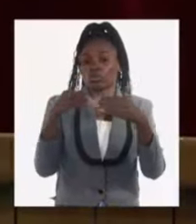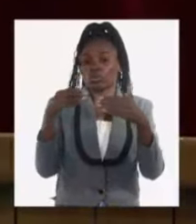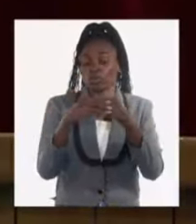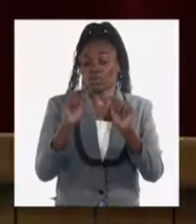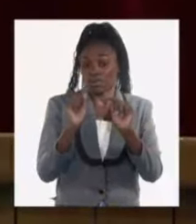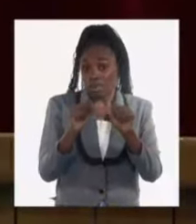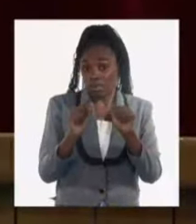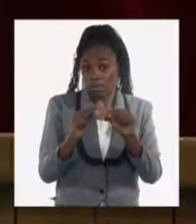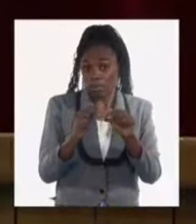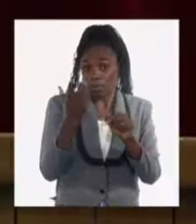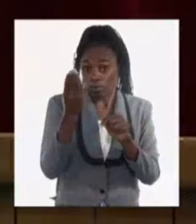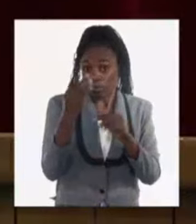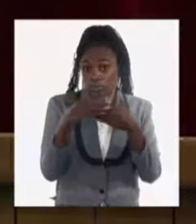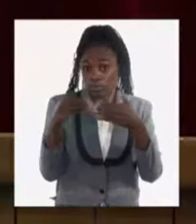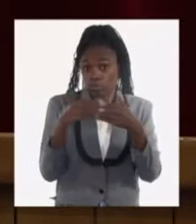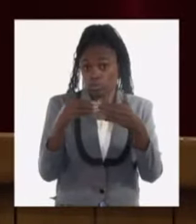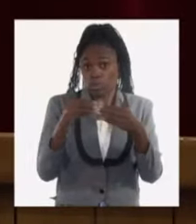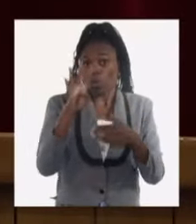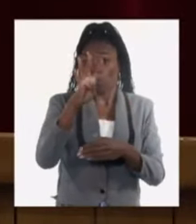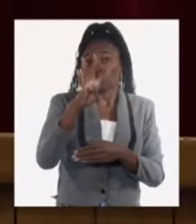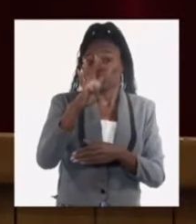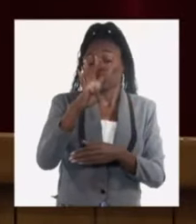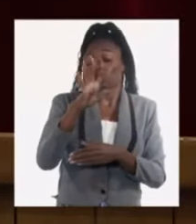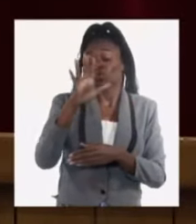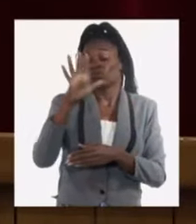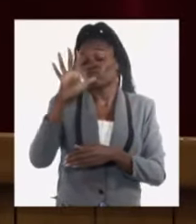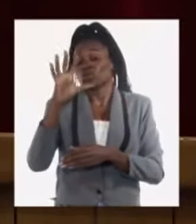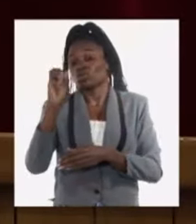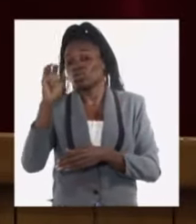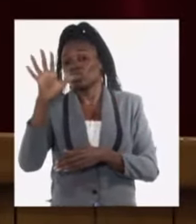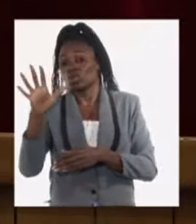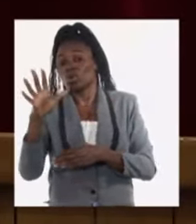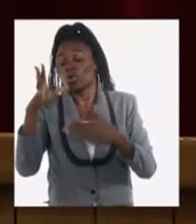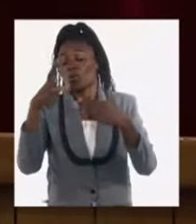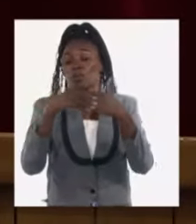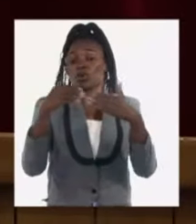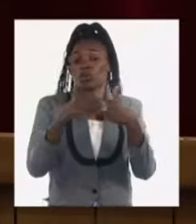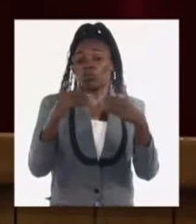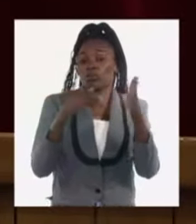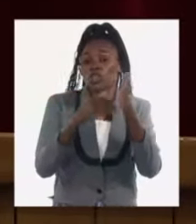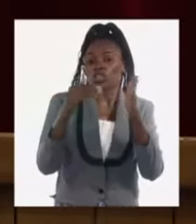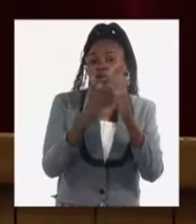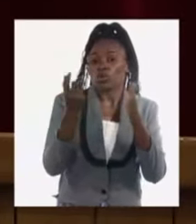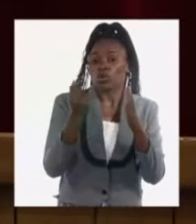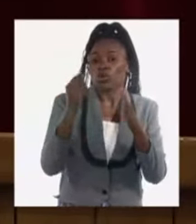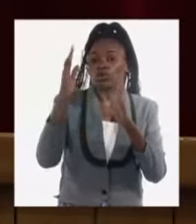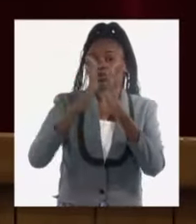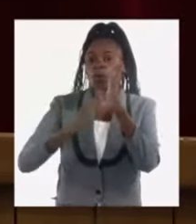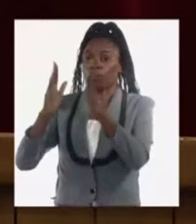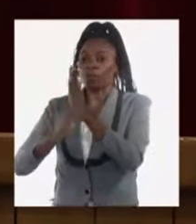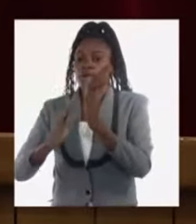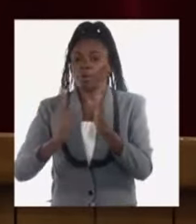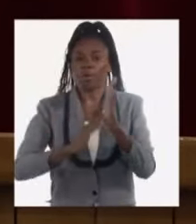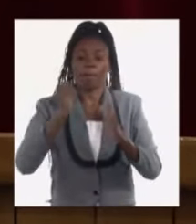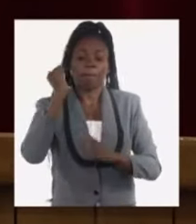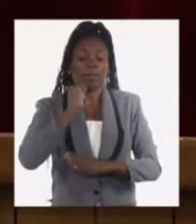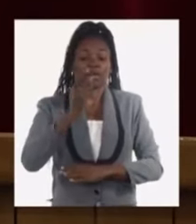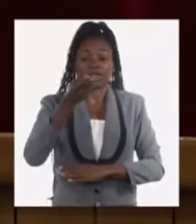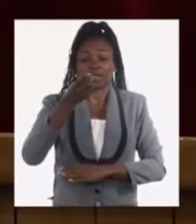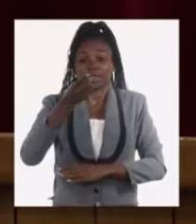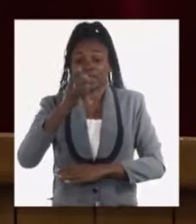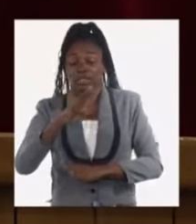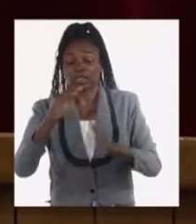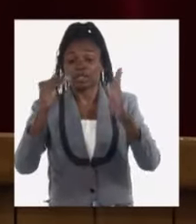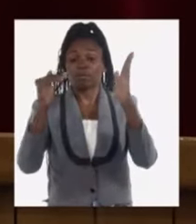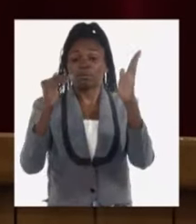equivale a 405 millones de dólares mensuales, ello equivale a más de 13 millones